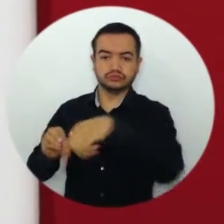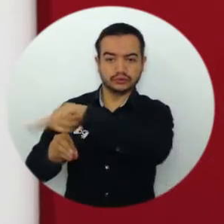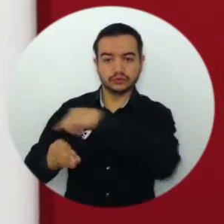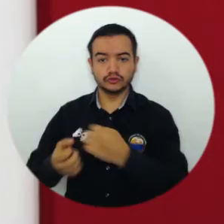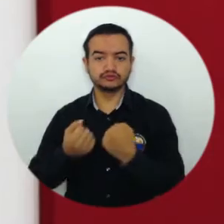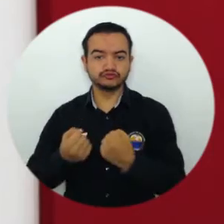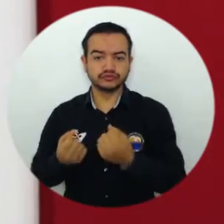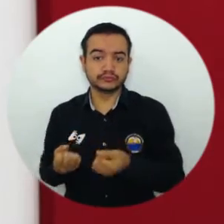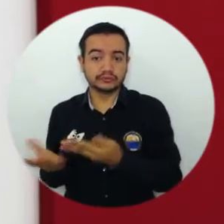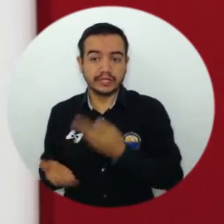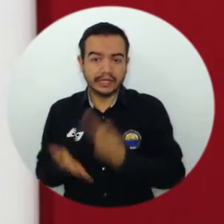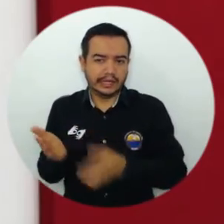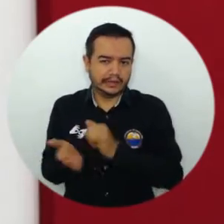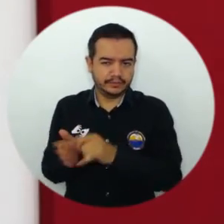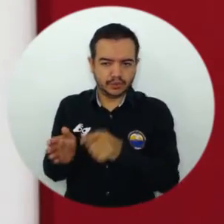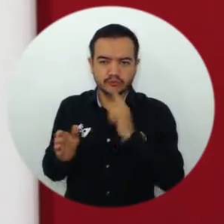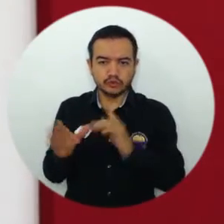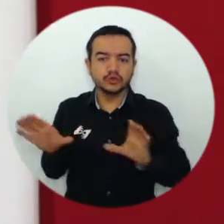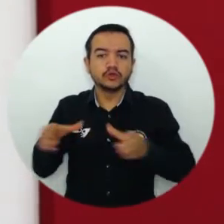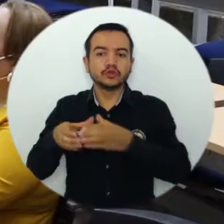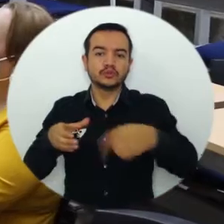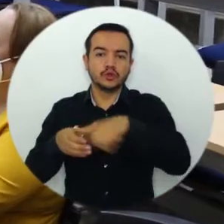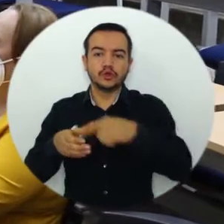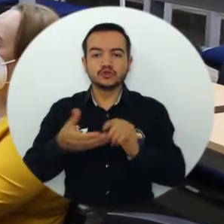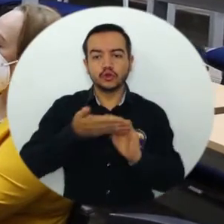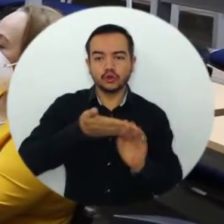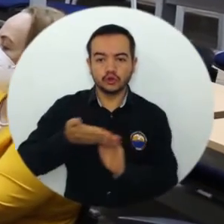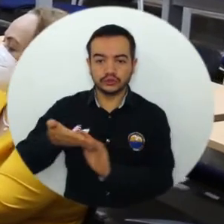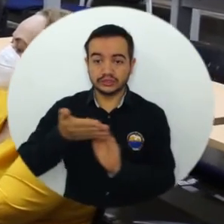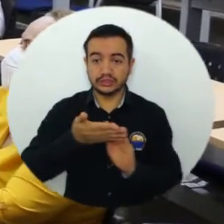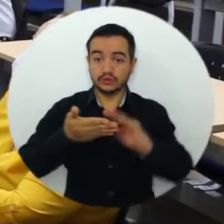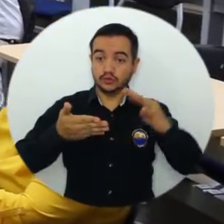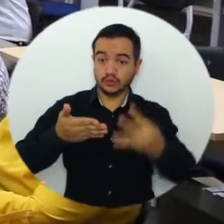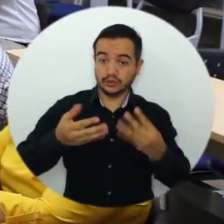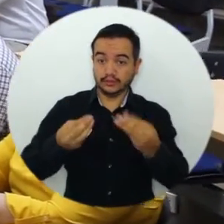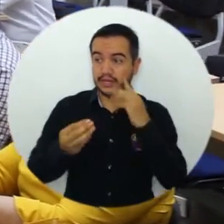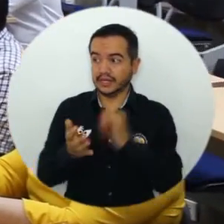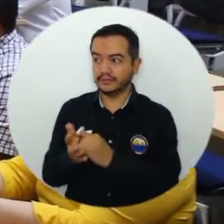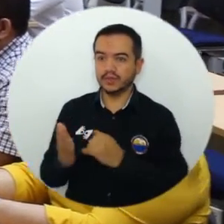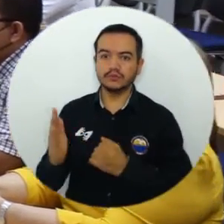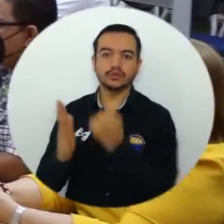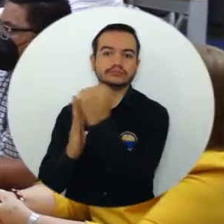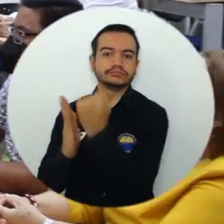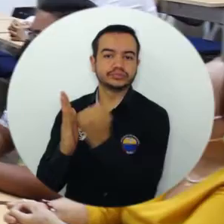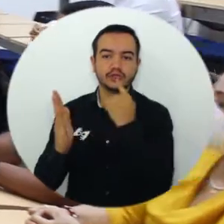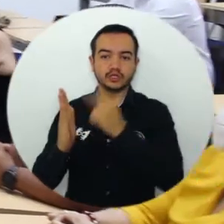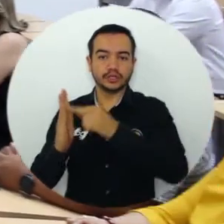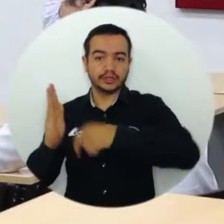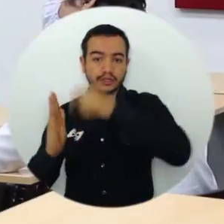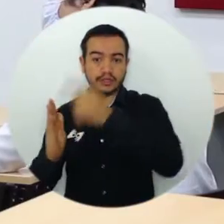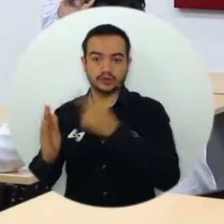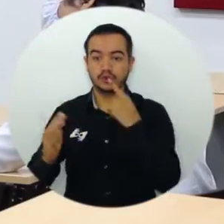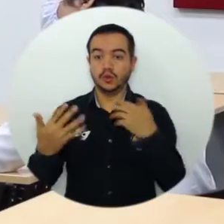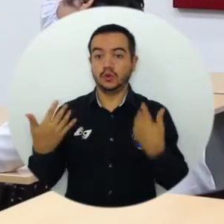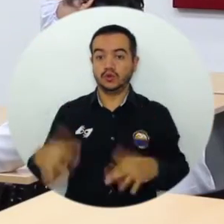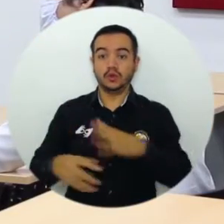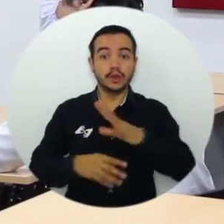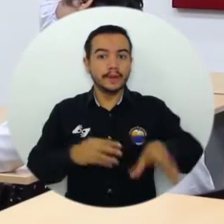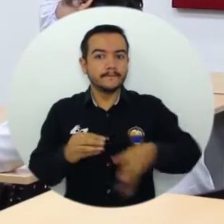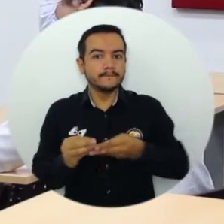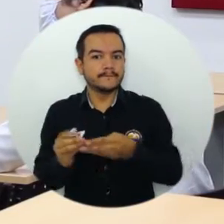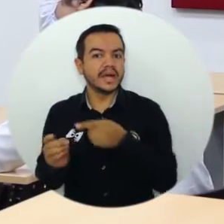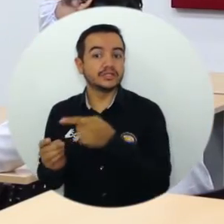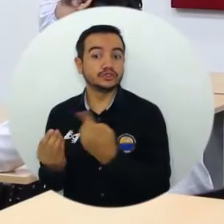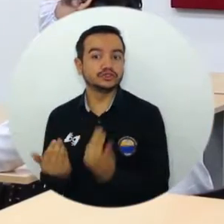Consultorio Jurídico y Centro de Conciliación 4 para que así puedan obtener este importante reconocimiento y logro a nivel académico pero también